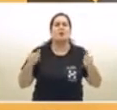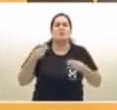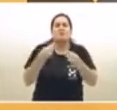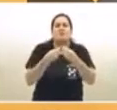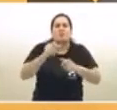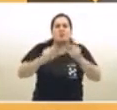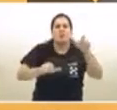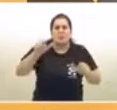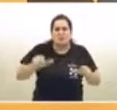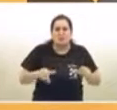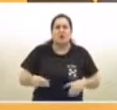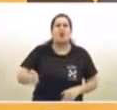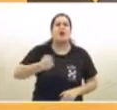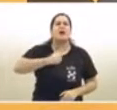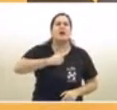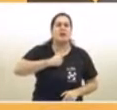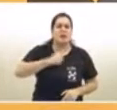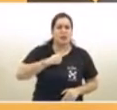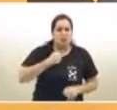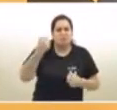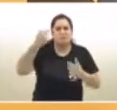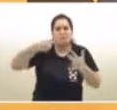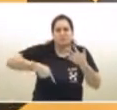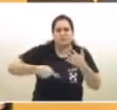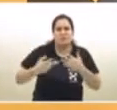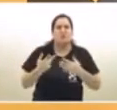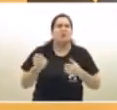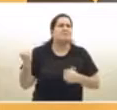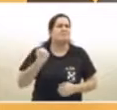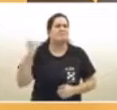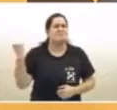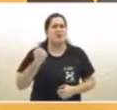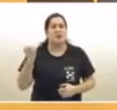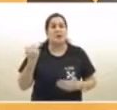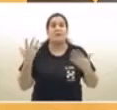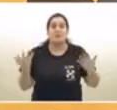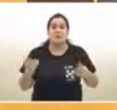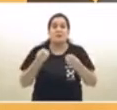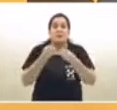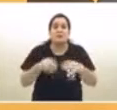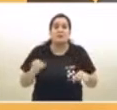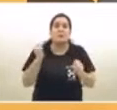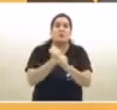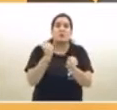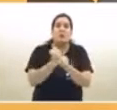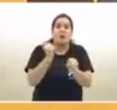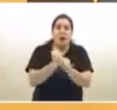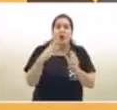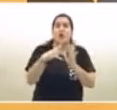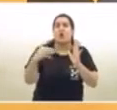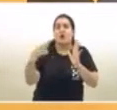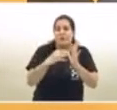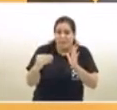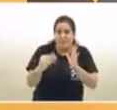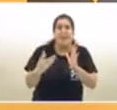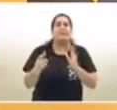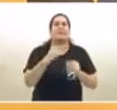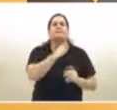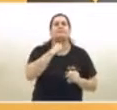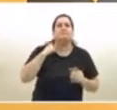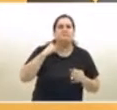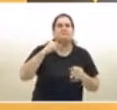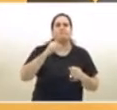personas de fe. Por eso, estamos trabajando con los principales referentes de cada uno de los cultos en la Ciudad de Buenos Aires para diseñar